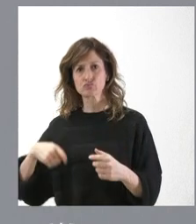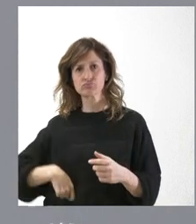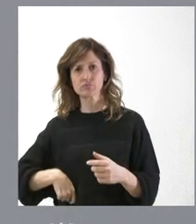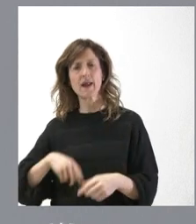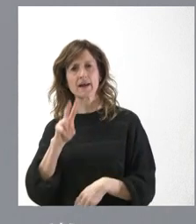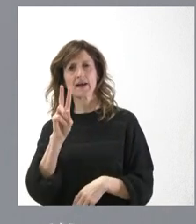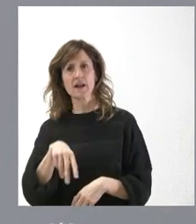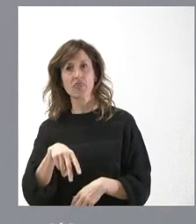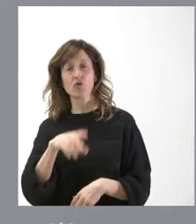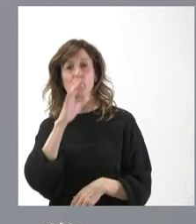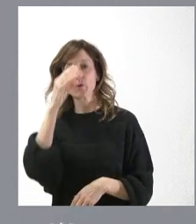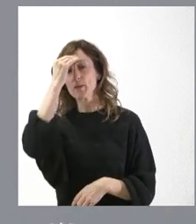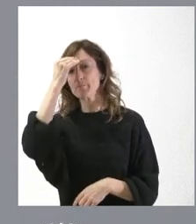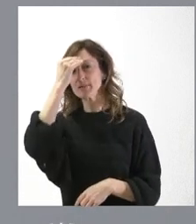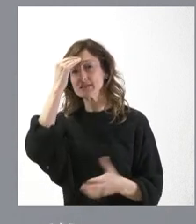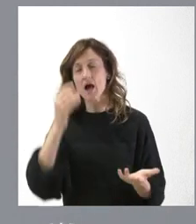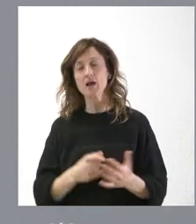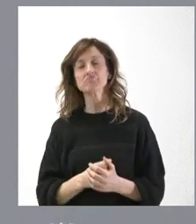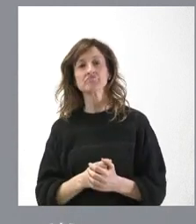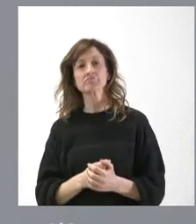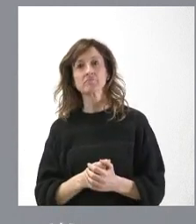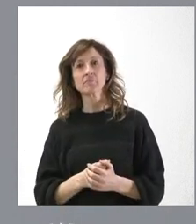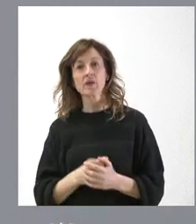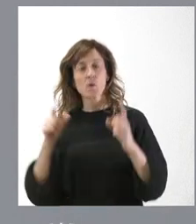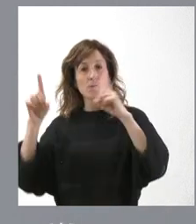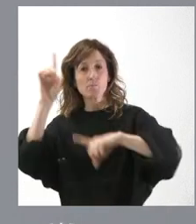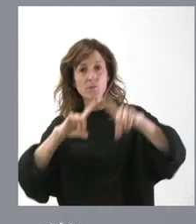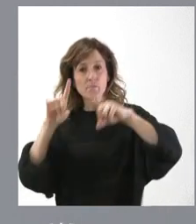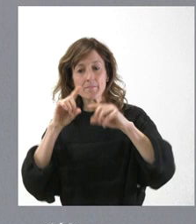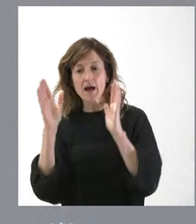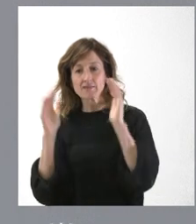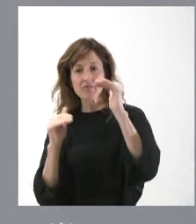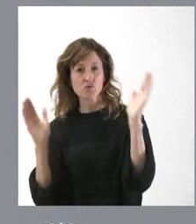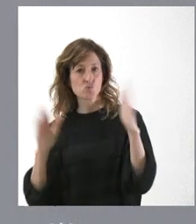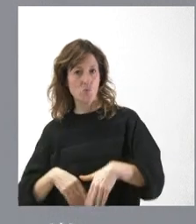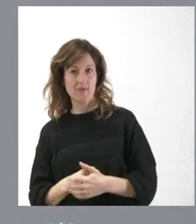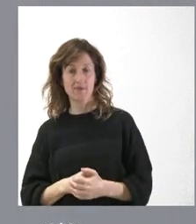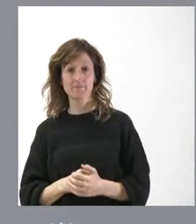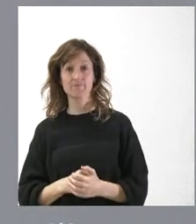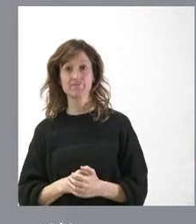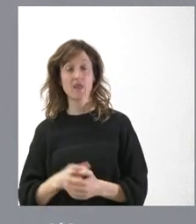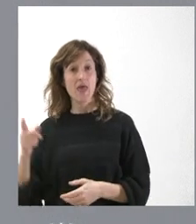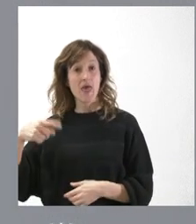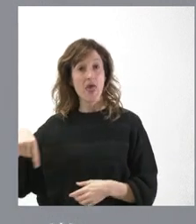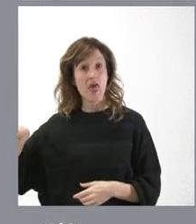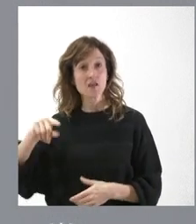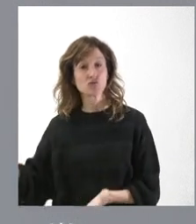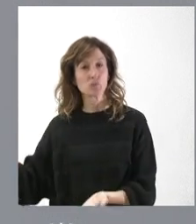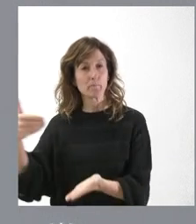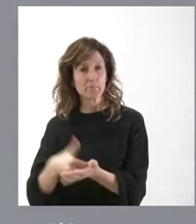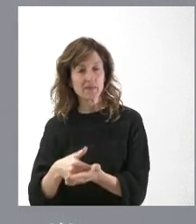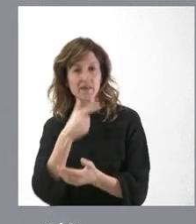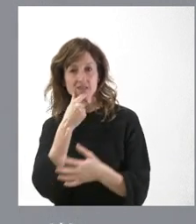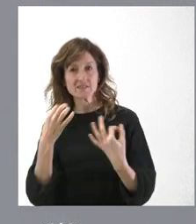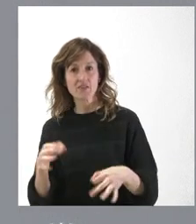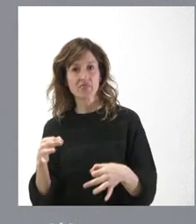al pensar que muchos de sus problemas no son atendidos. Ellos realmente lo que están pidiendo es algo muy sencillo, que